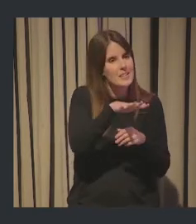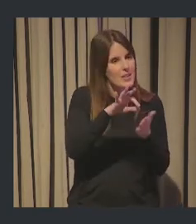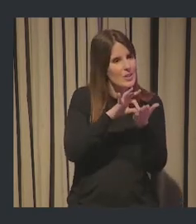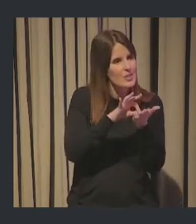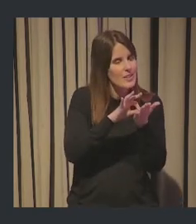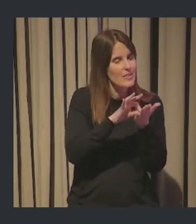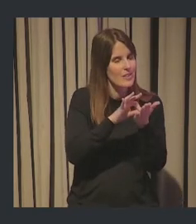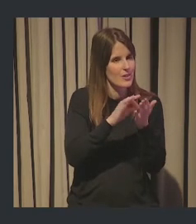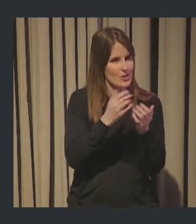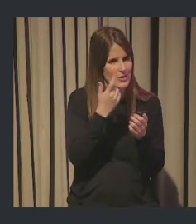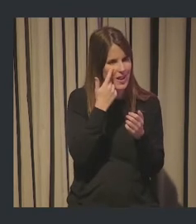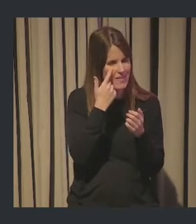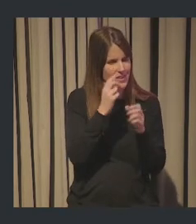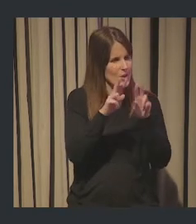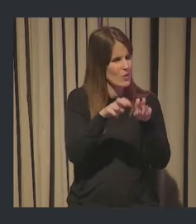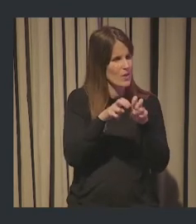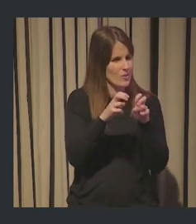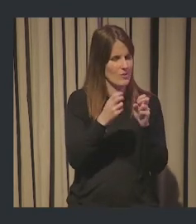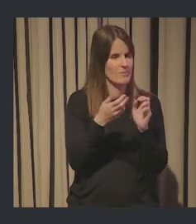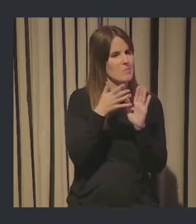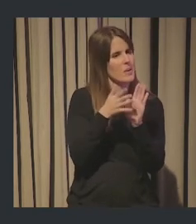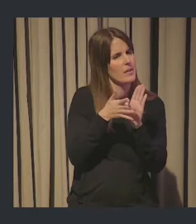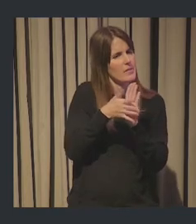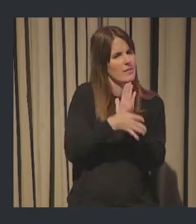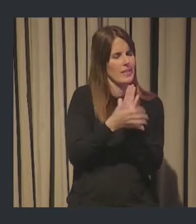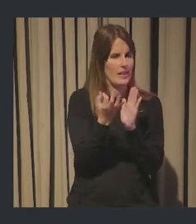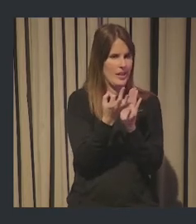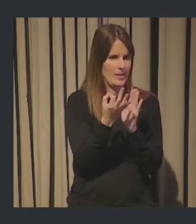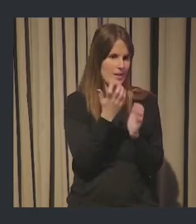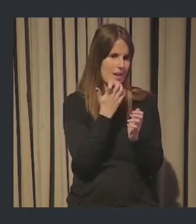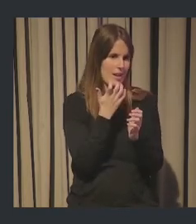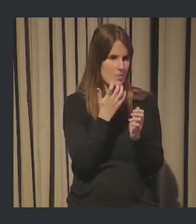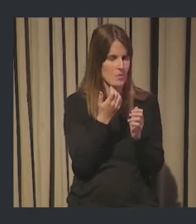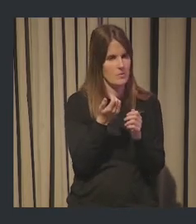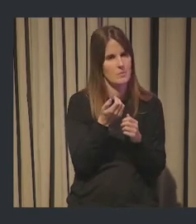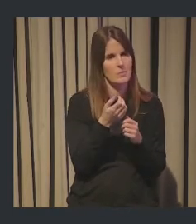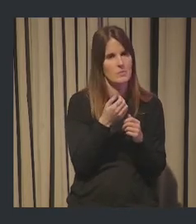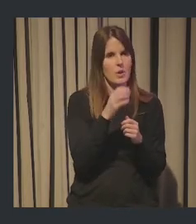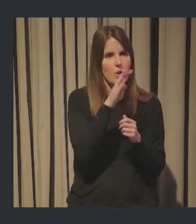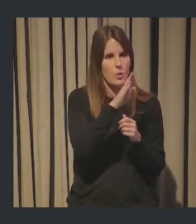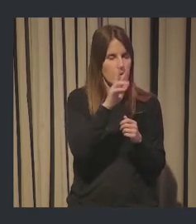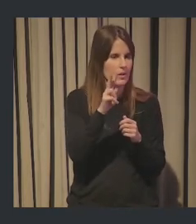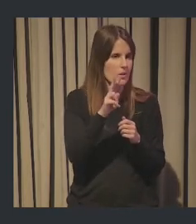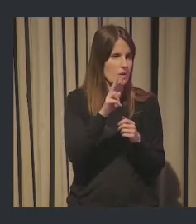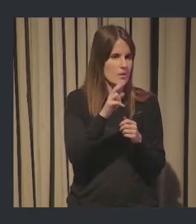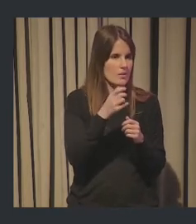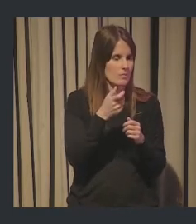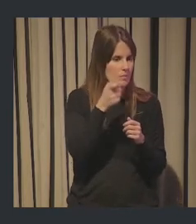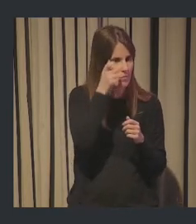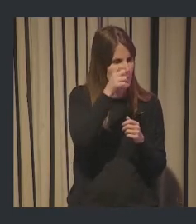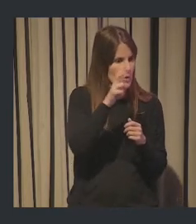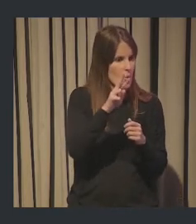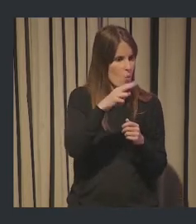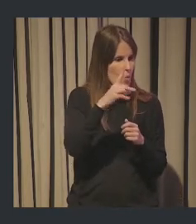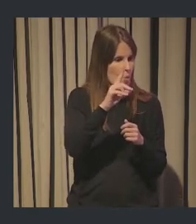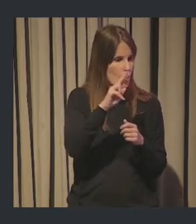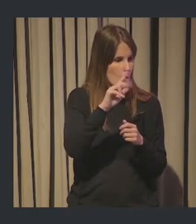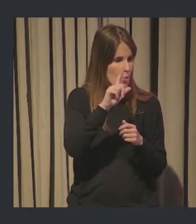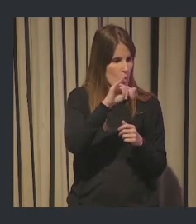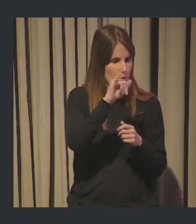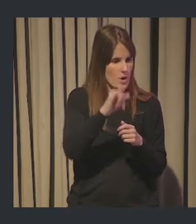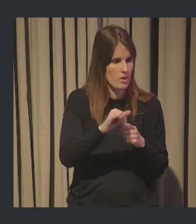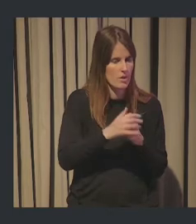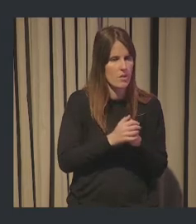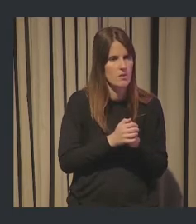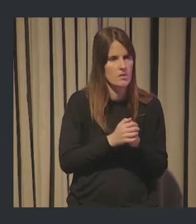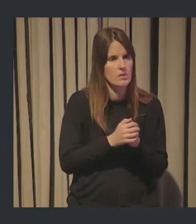define de qué estamos hablando y pone una serie de ejemplos. Como veis, hay 42 Urduliz, el Distrito de